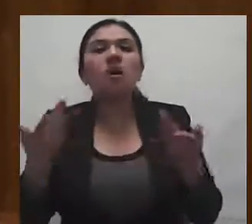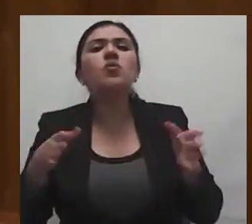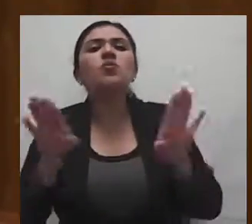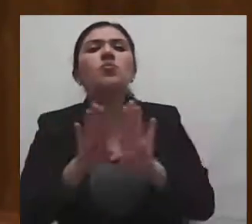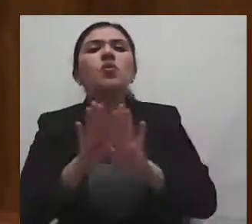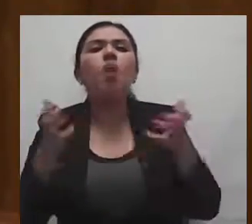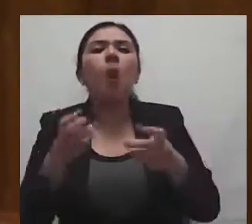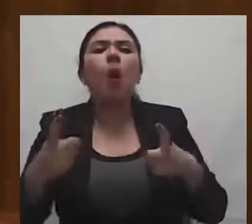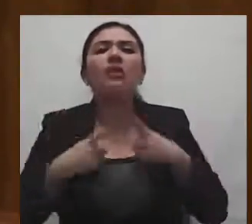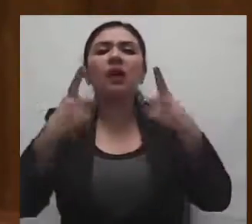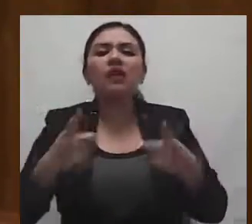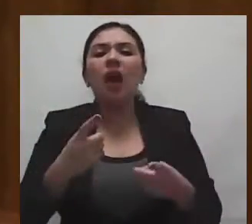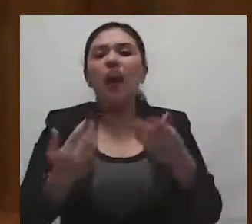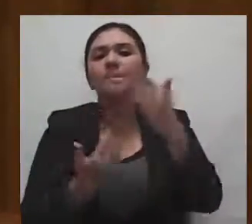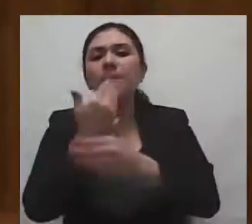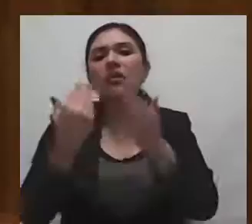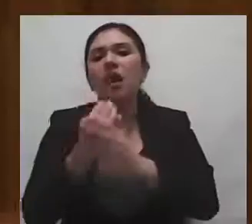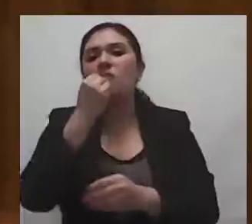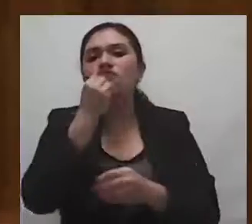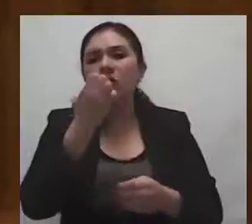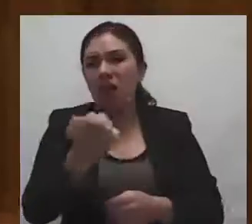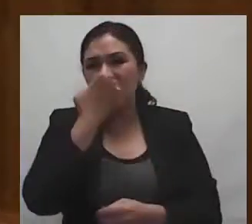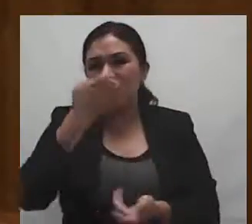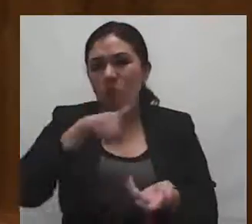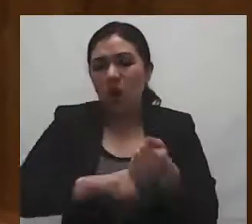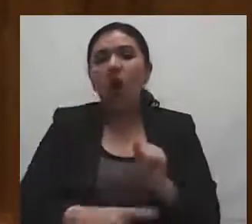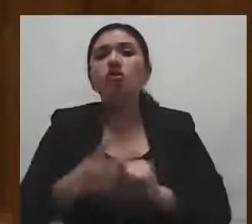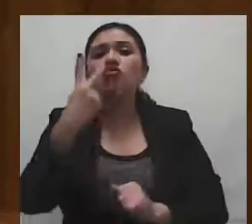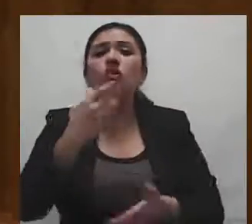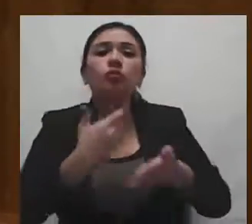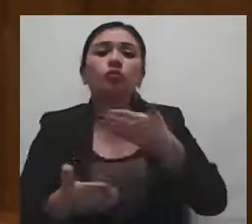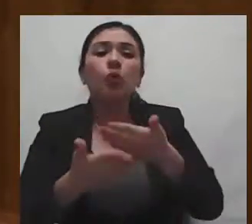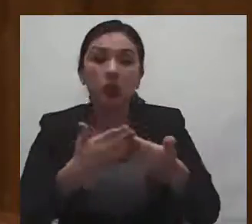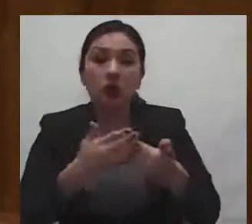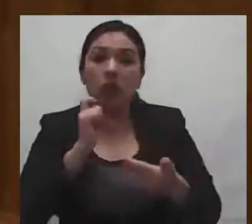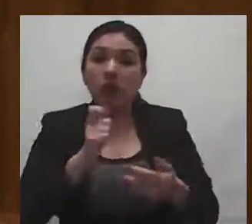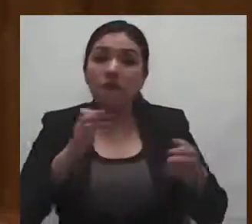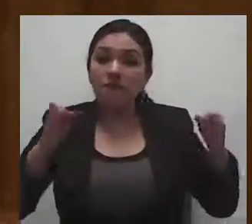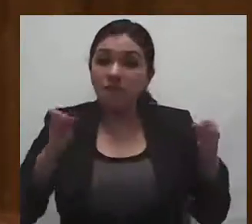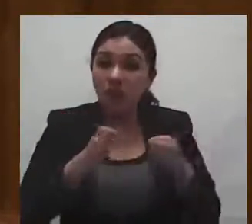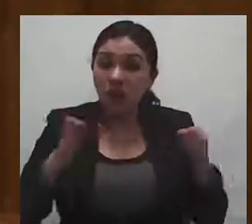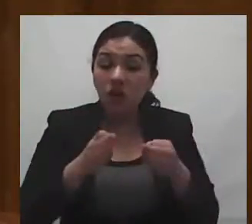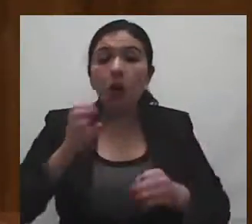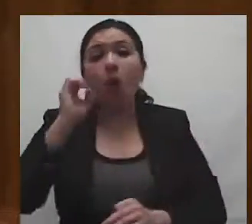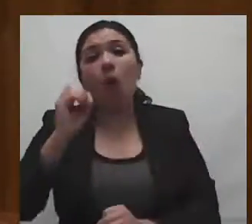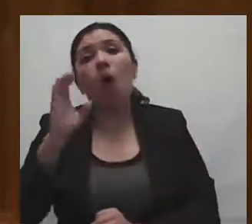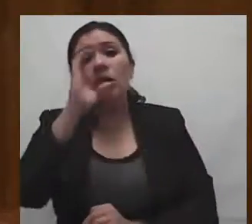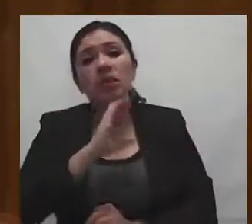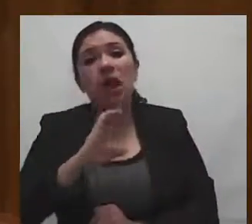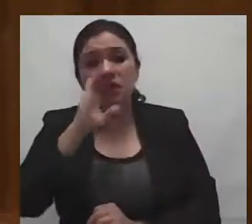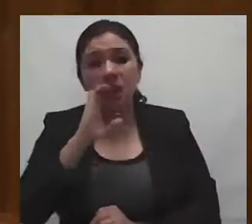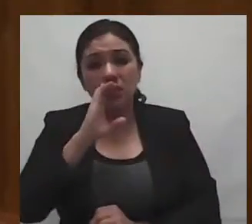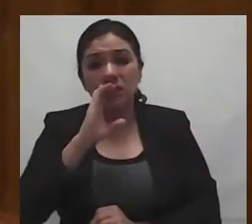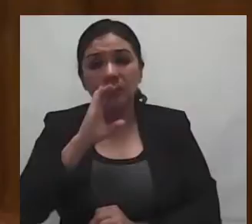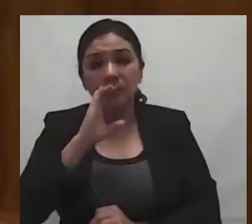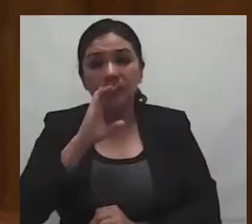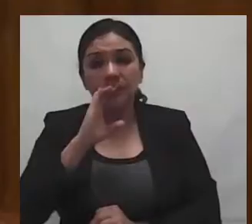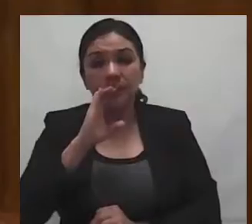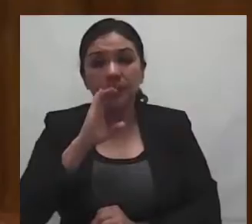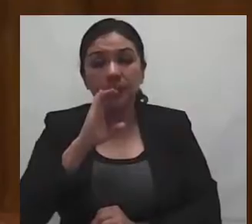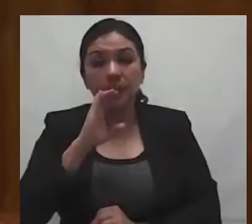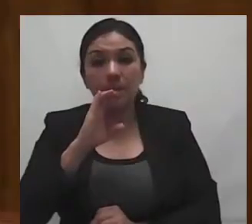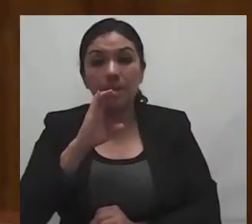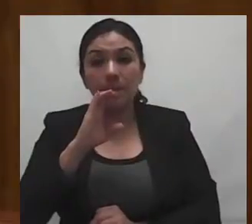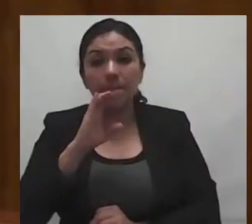entrega de los desayunos escolares en dos modalidades, desayuno escolar escolar frío y desayuno escolar caliente,